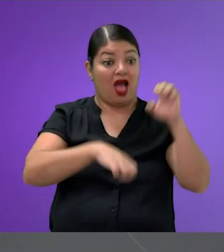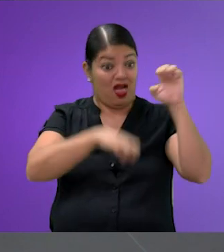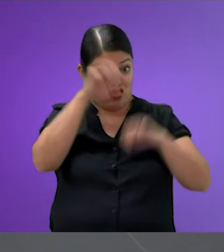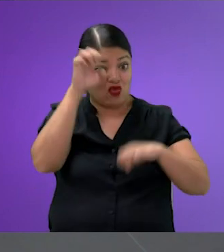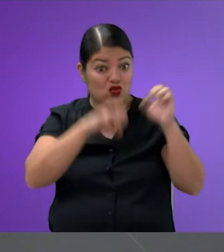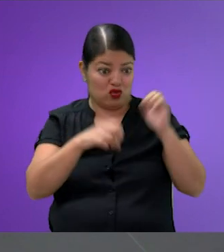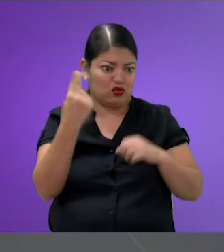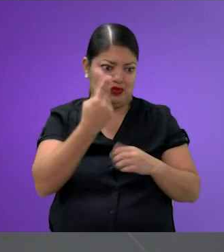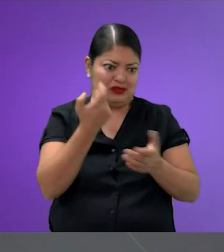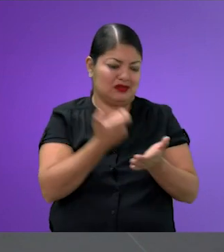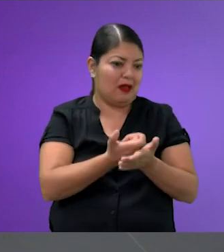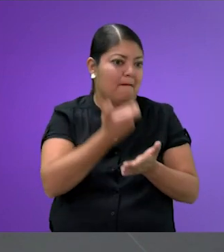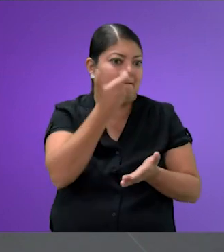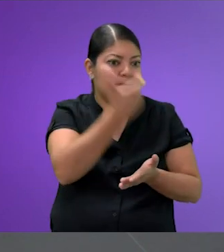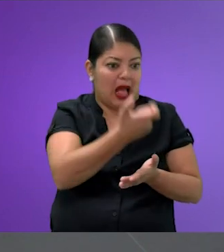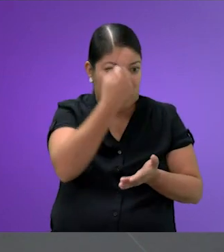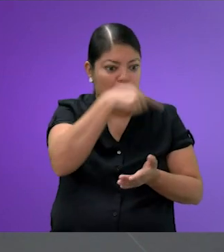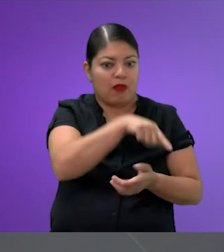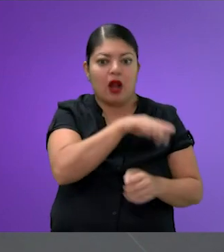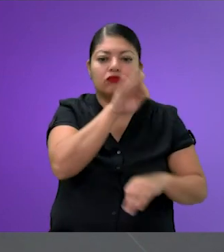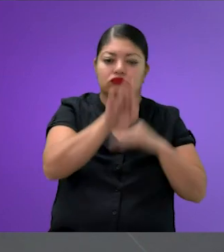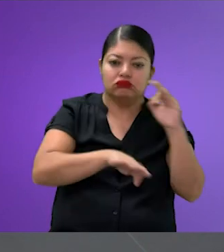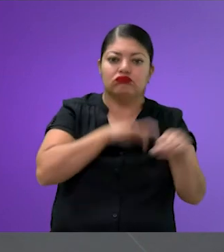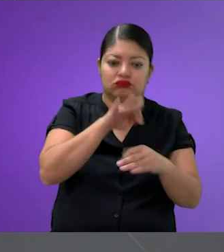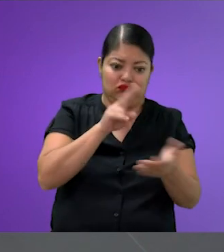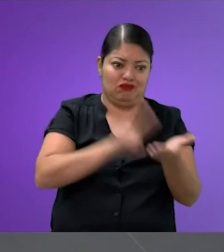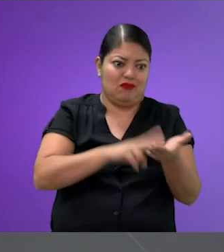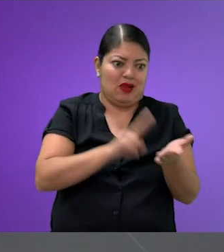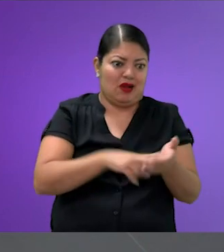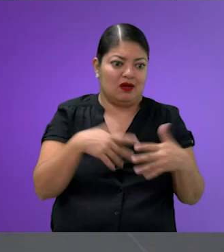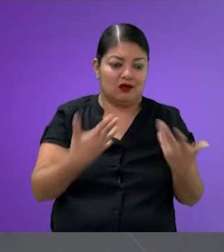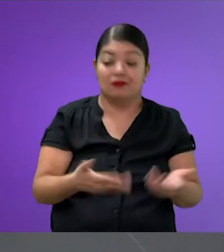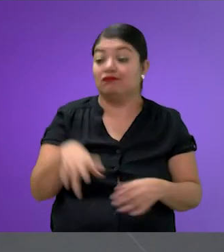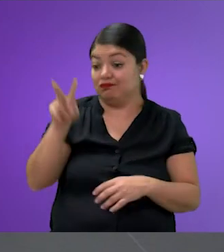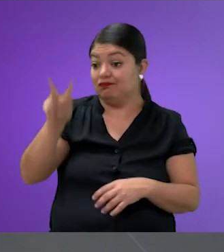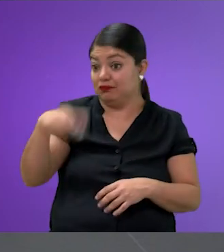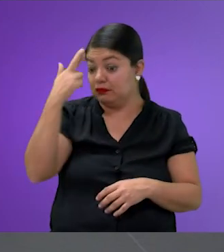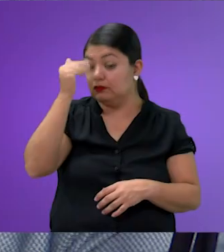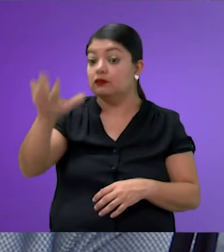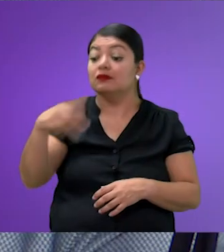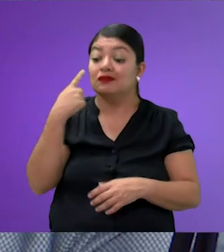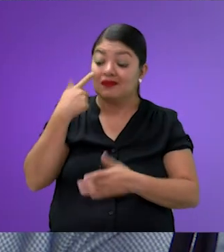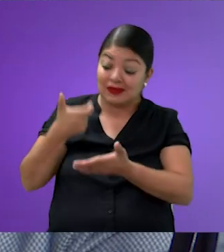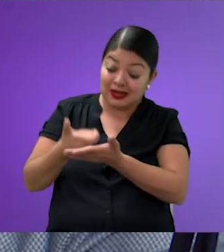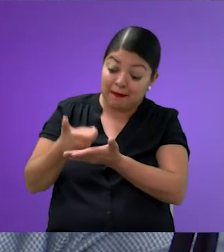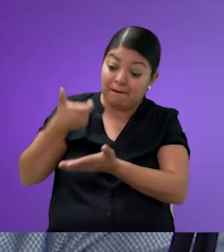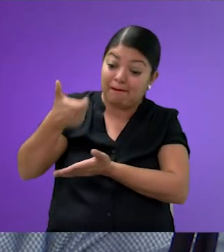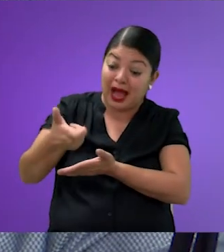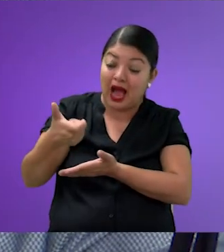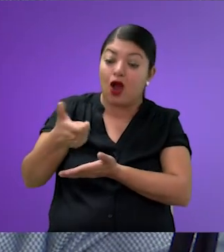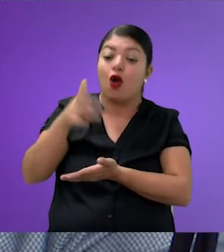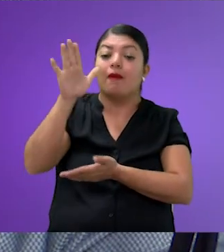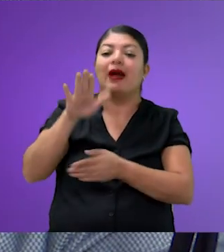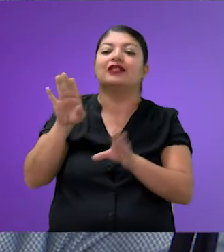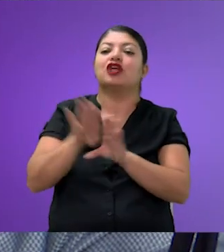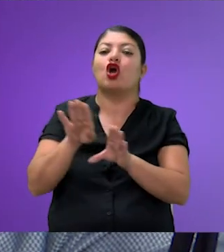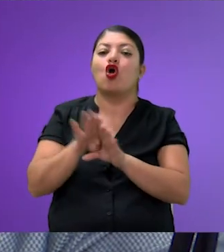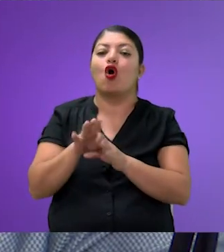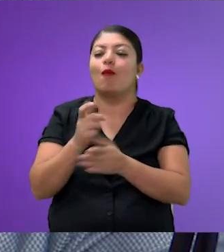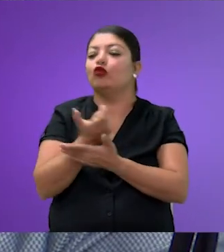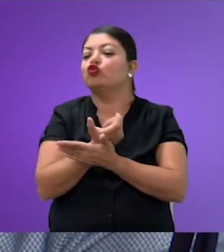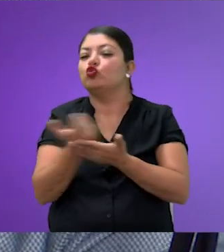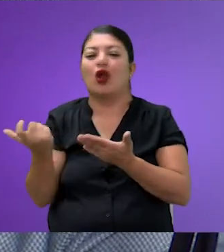remuneración, ¿no? Para que sus actividades sean valoradas. Exacto. Entendiendo, ojo, como remuneración, no necesariamente como ese sustituto del salario,